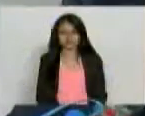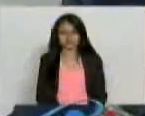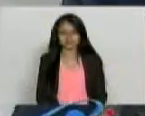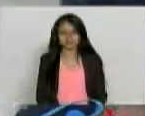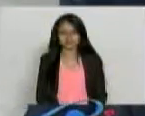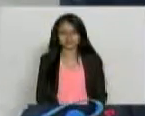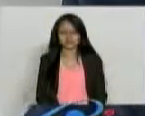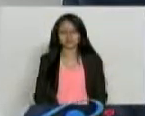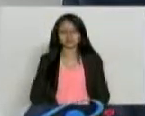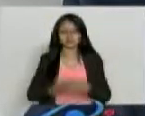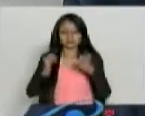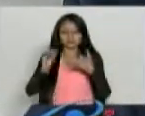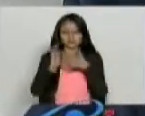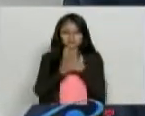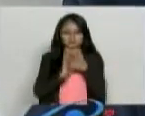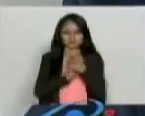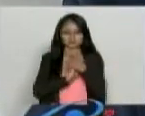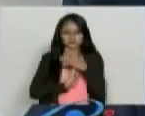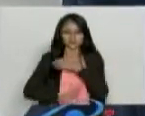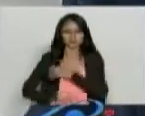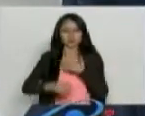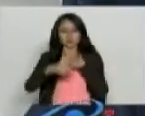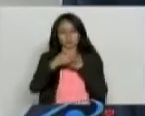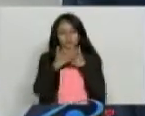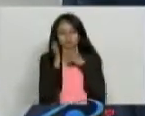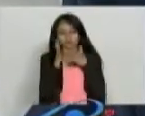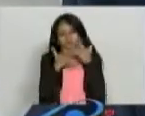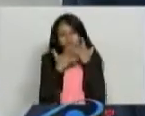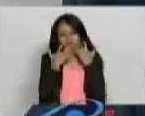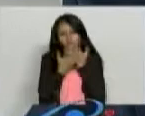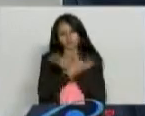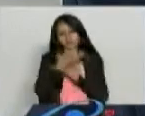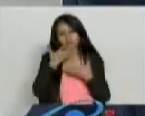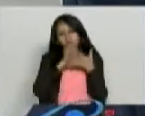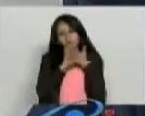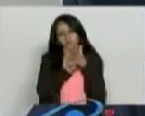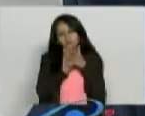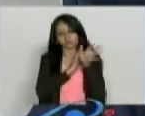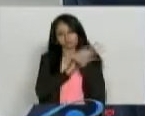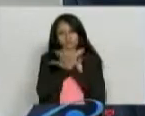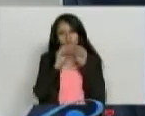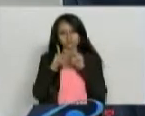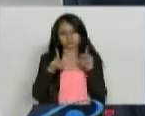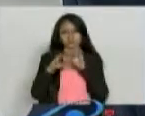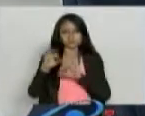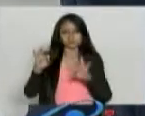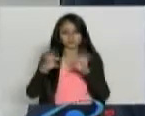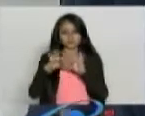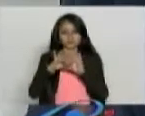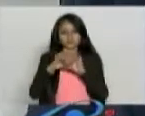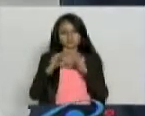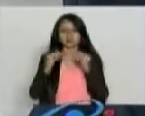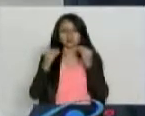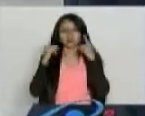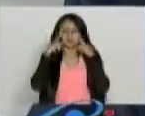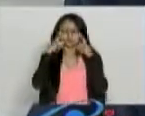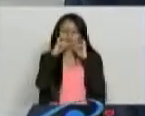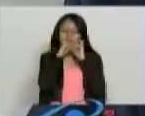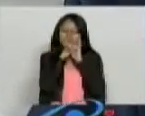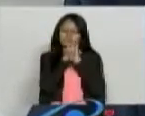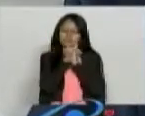Hay una información que yo quiero compartir con ustedes, es muy importante para que hagan meditación.